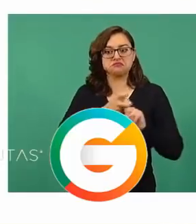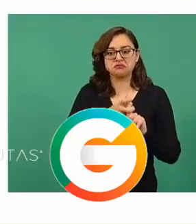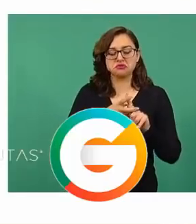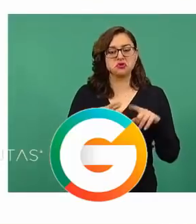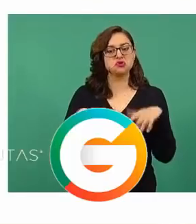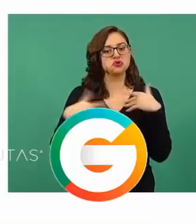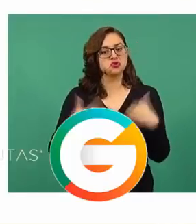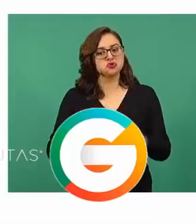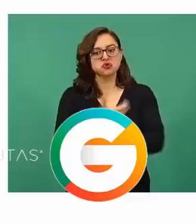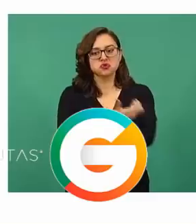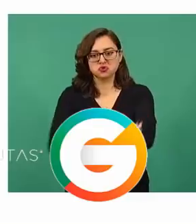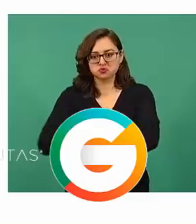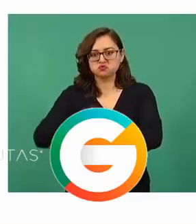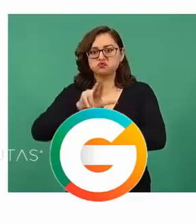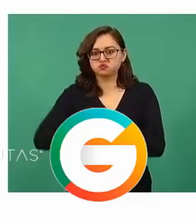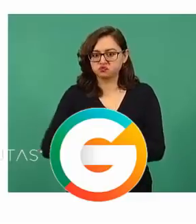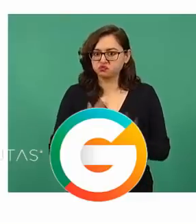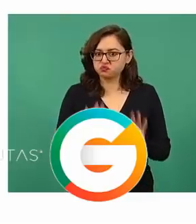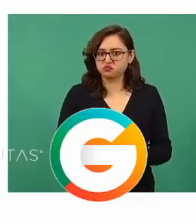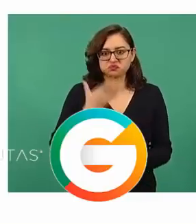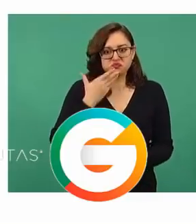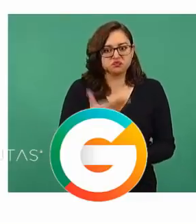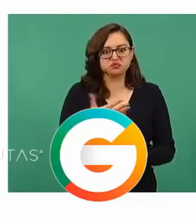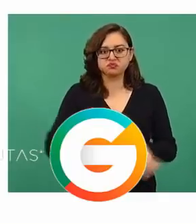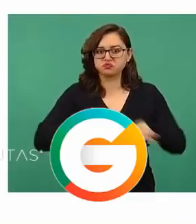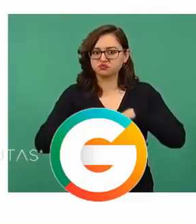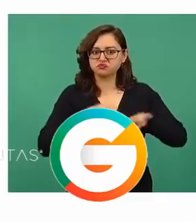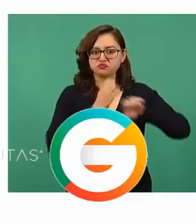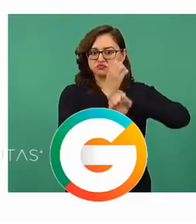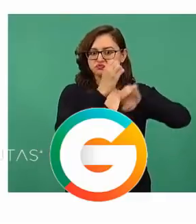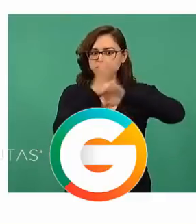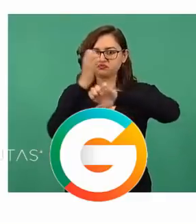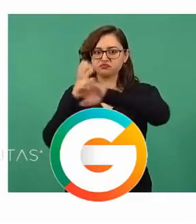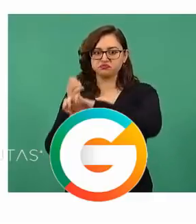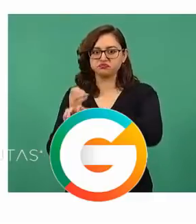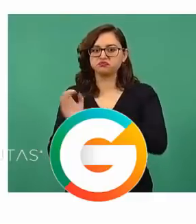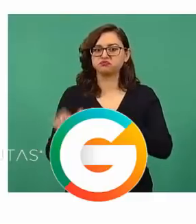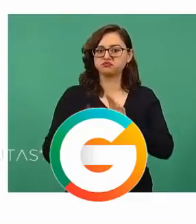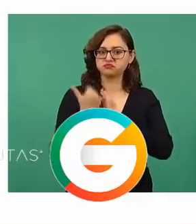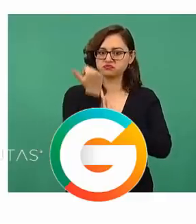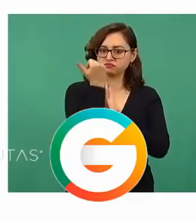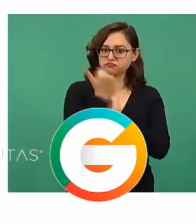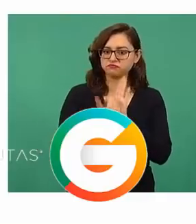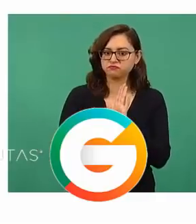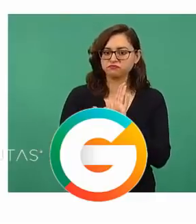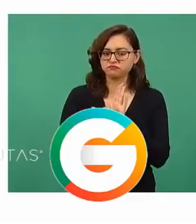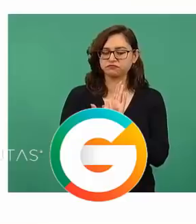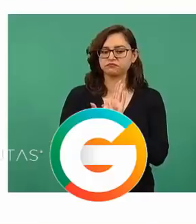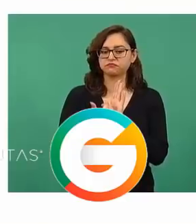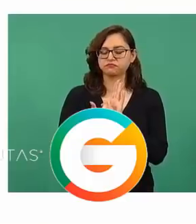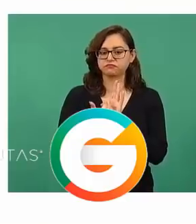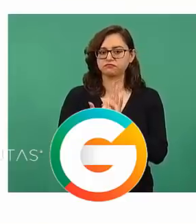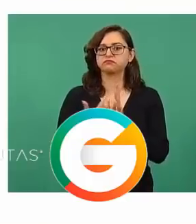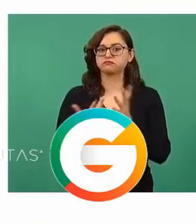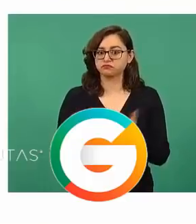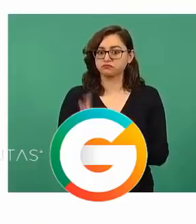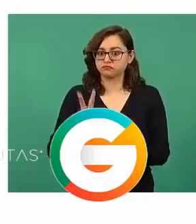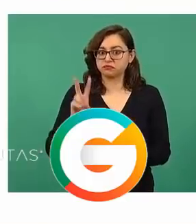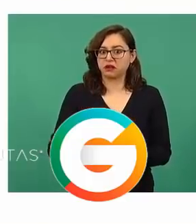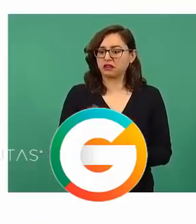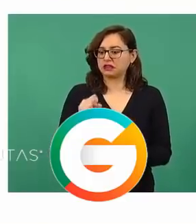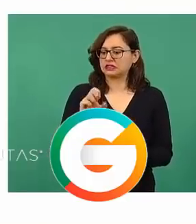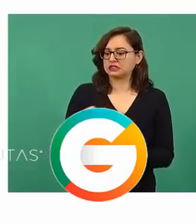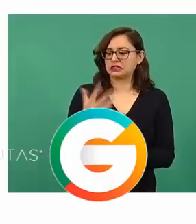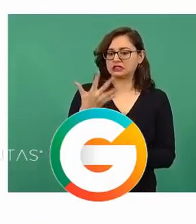de secuestro, antisecuestro de los estados y se tiene una reducción considerable de